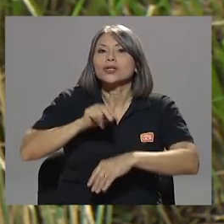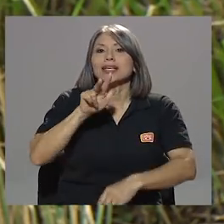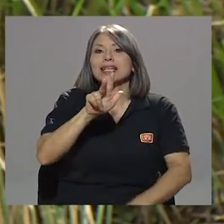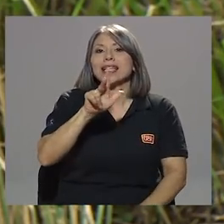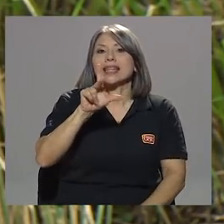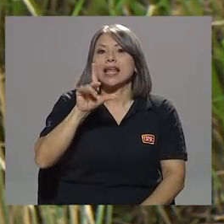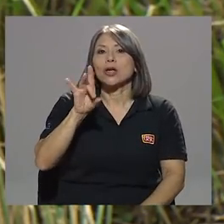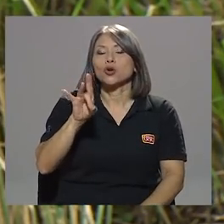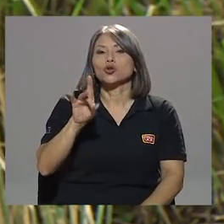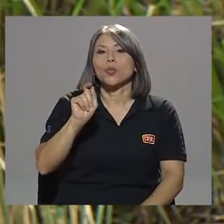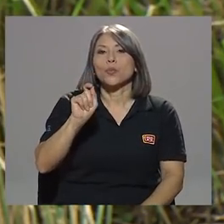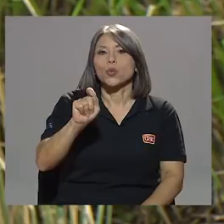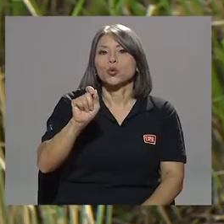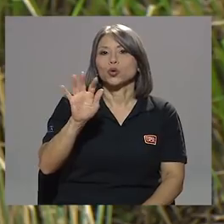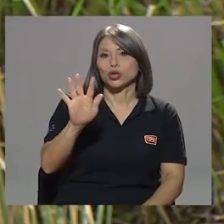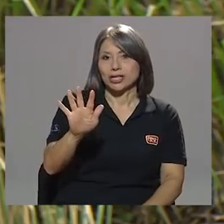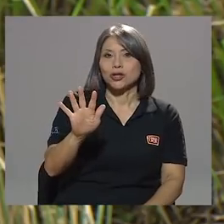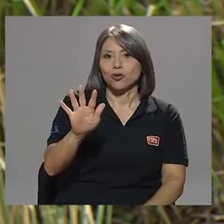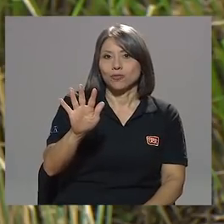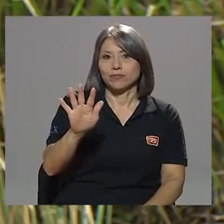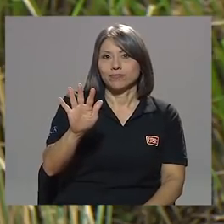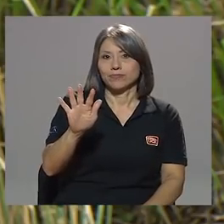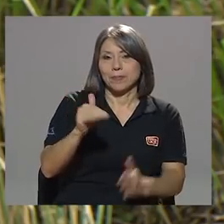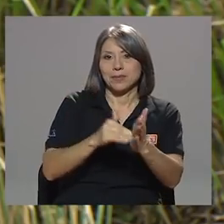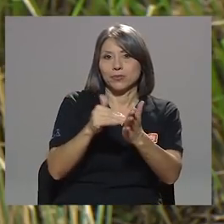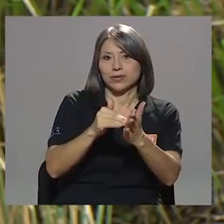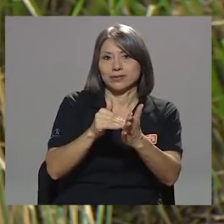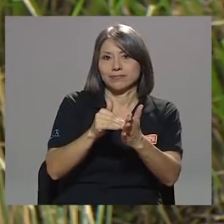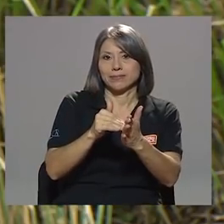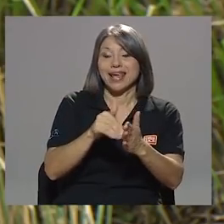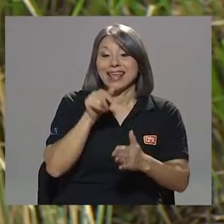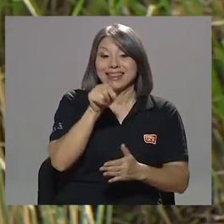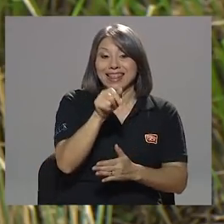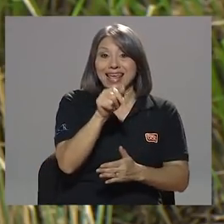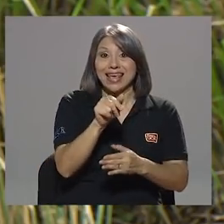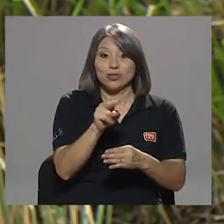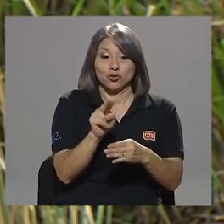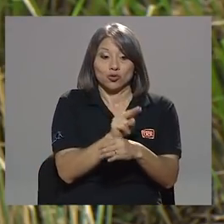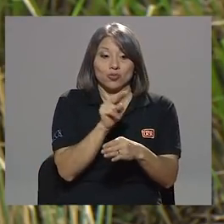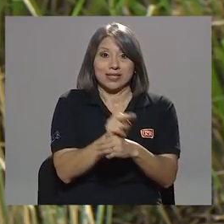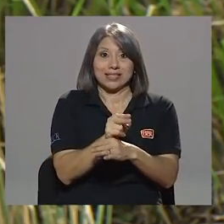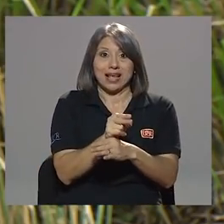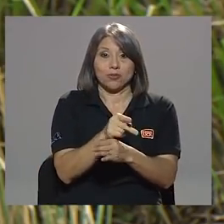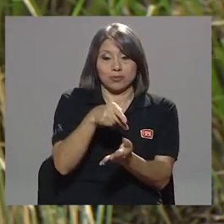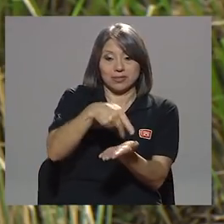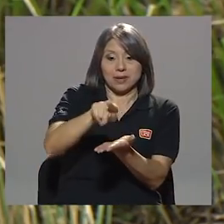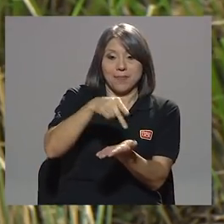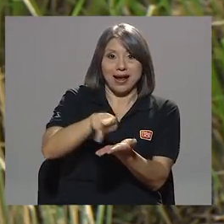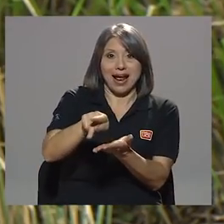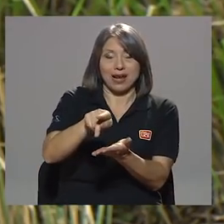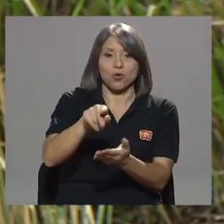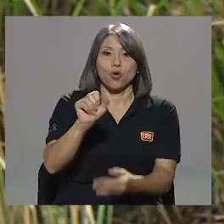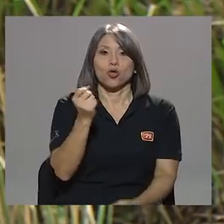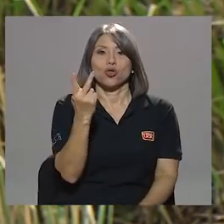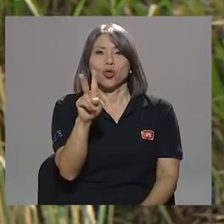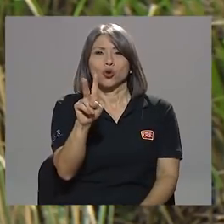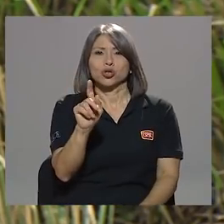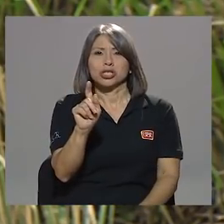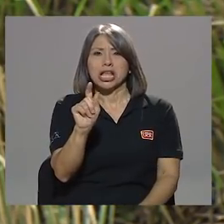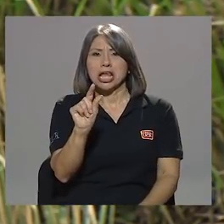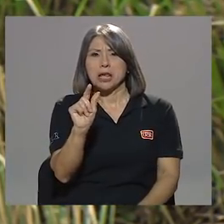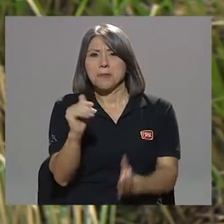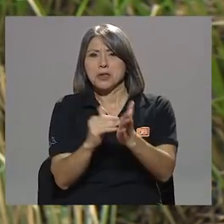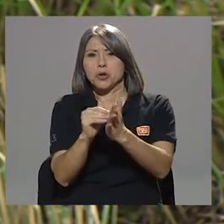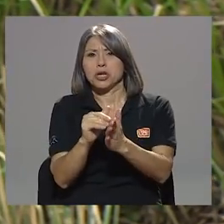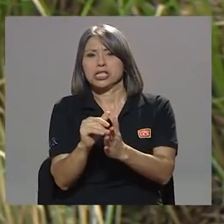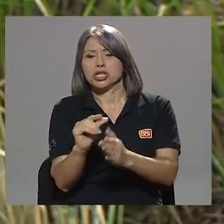38.5, de esos se invirtieron o se pagaron directamente 12 y un poquito.